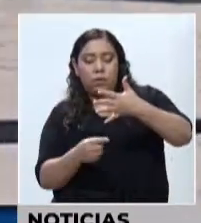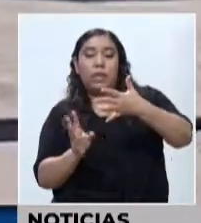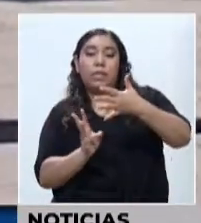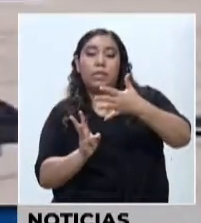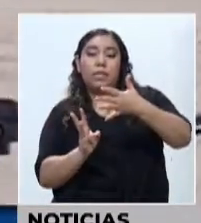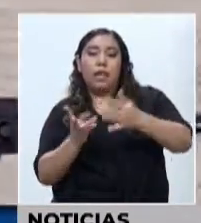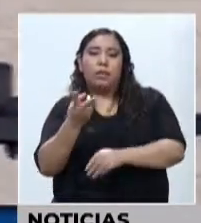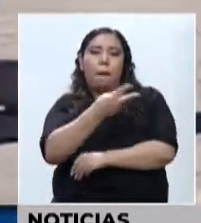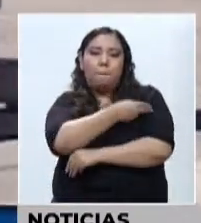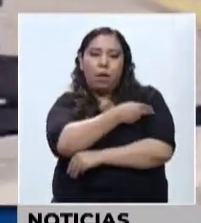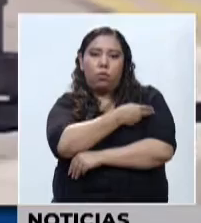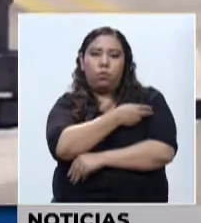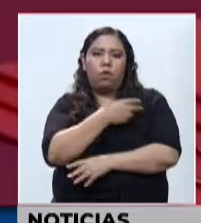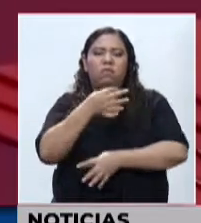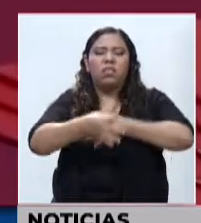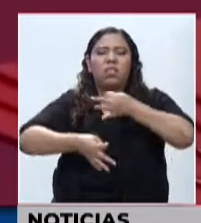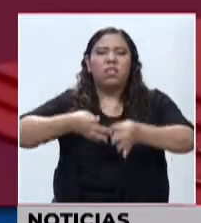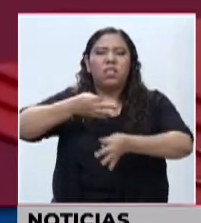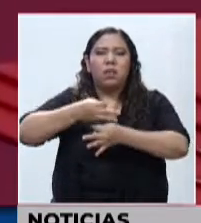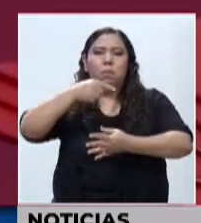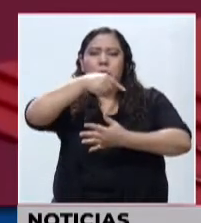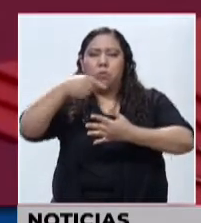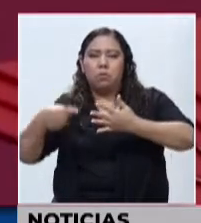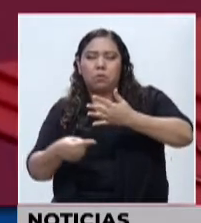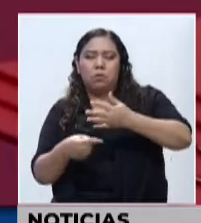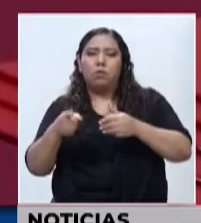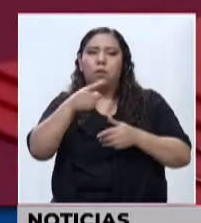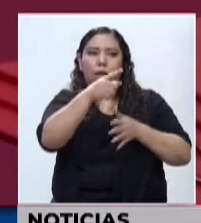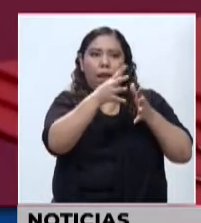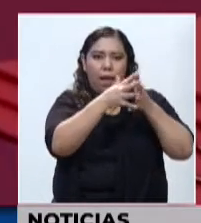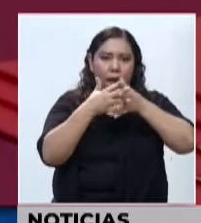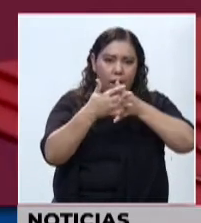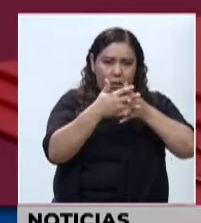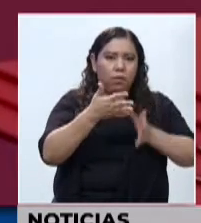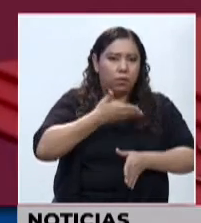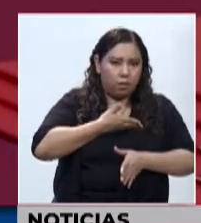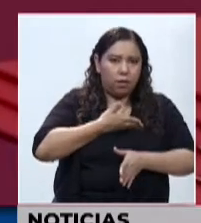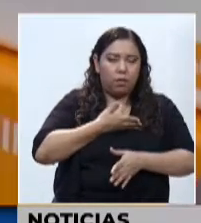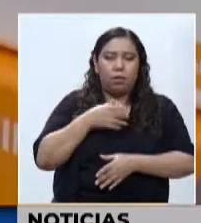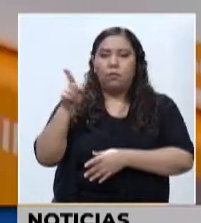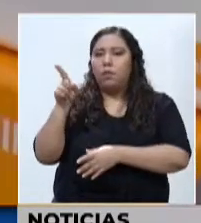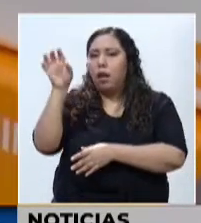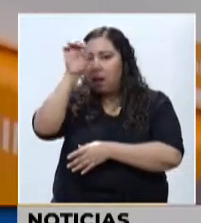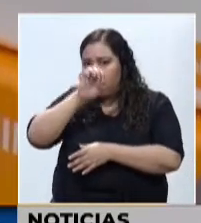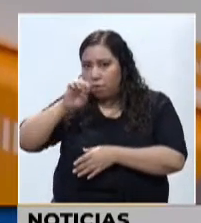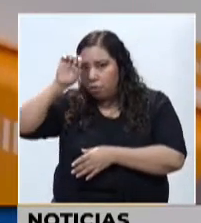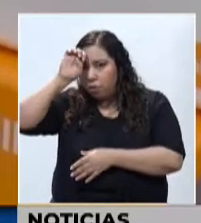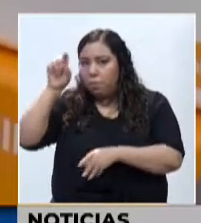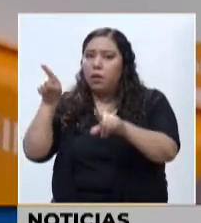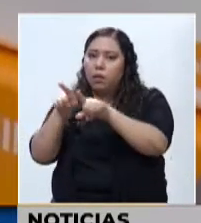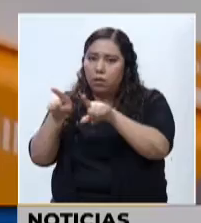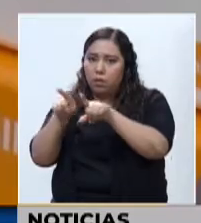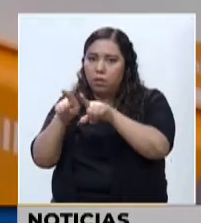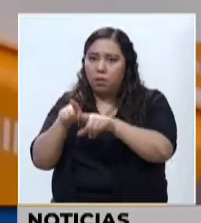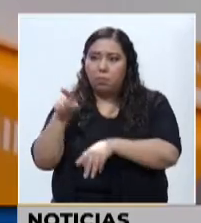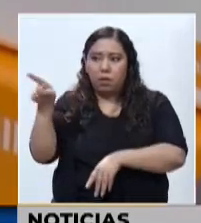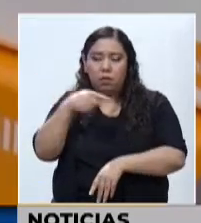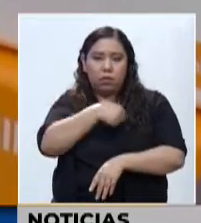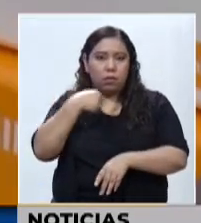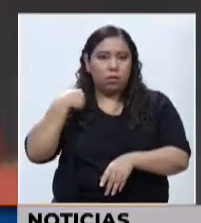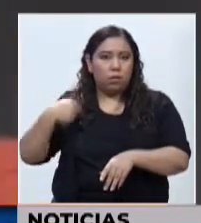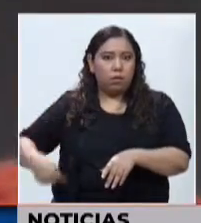emergencia, después de que antes lo consiguieran las vacunas de Pfizer, Moderna, AstraZeneca, Johnson & Johnson y Sinopharm.